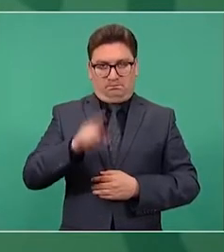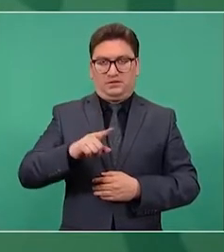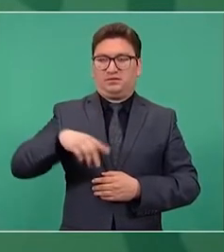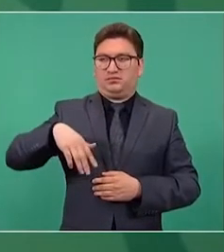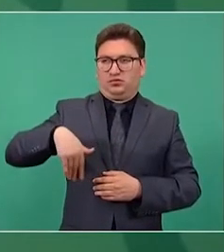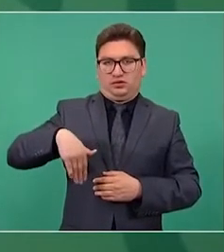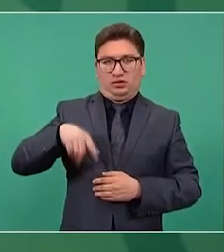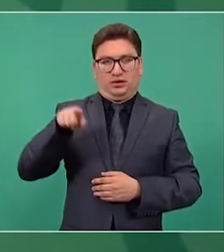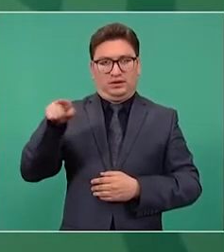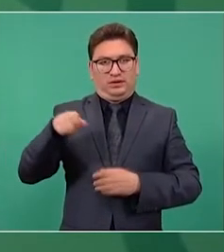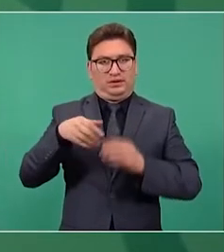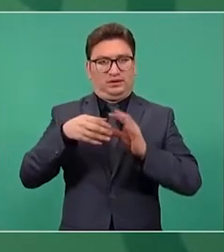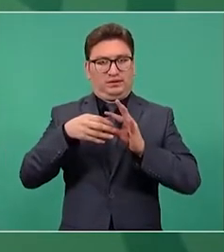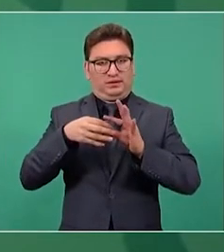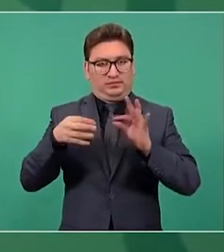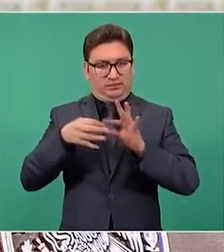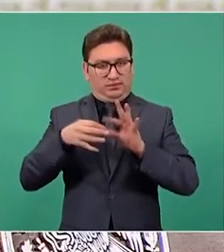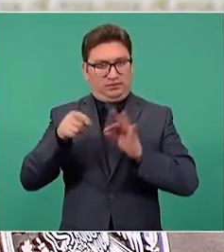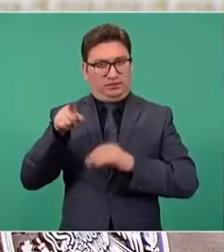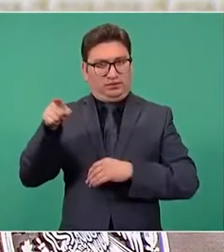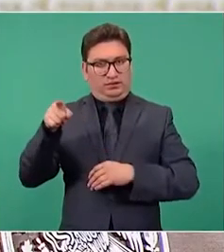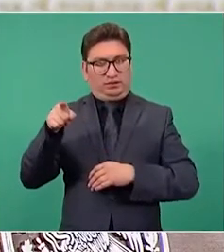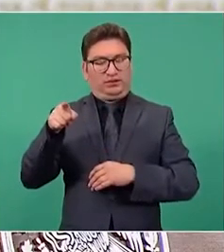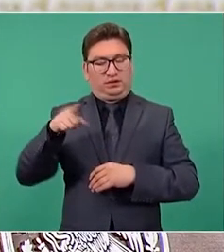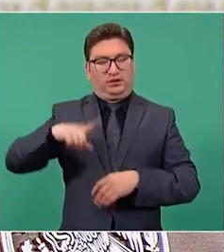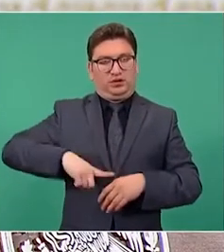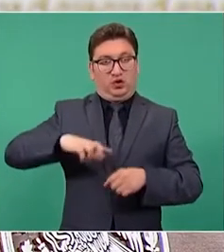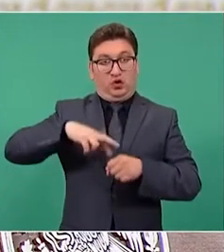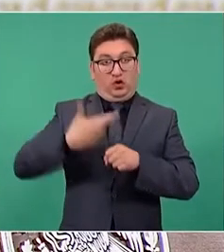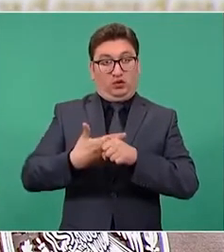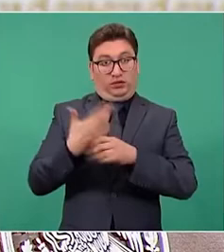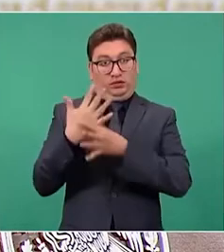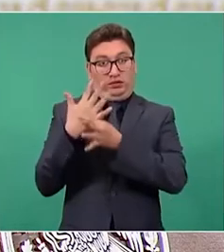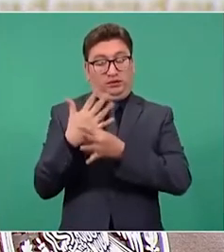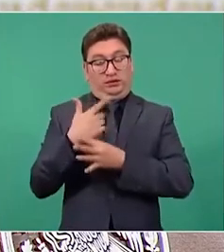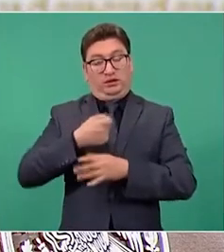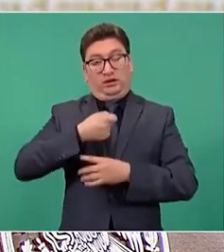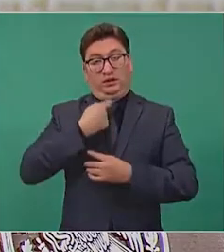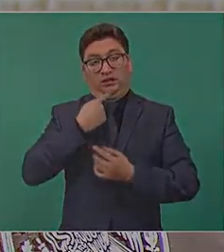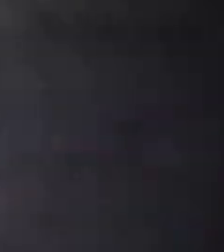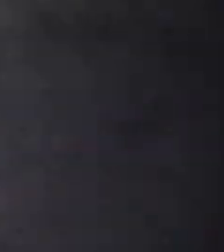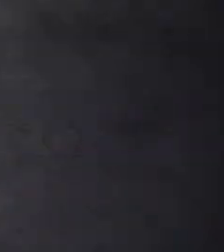supuestamente el gobernador que va a hacer la denuncia.